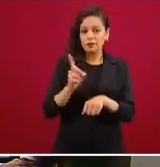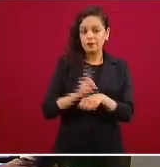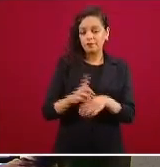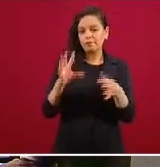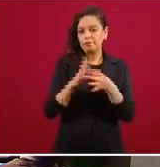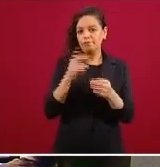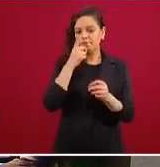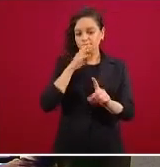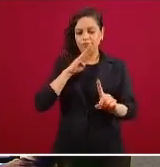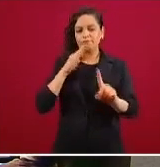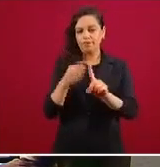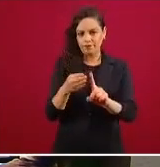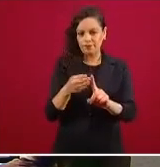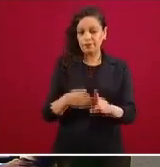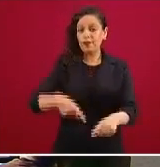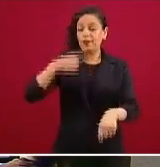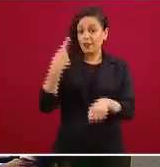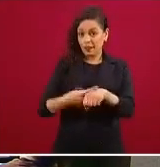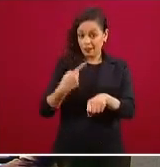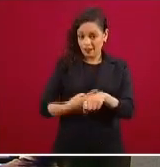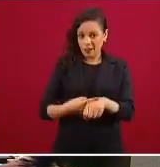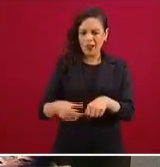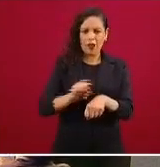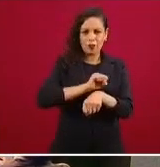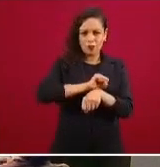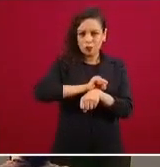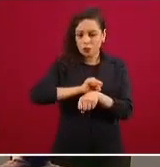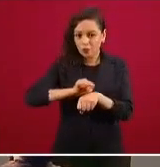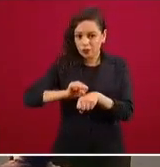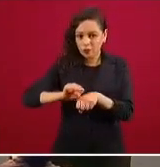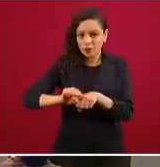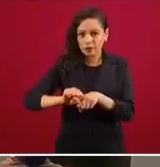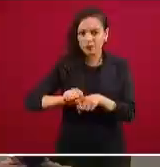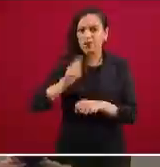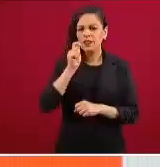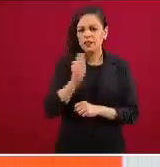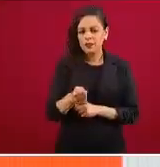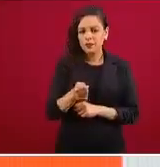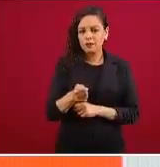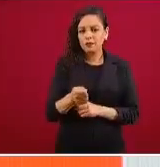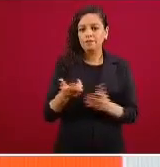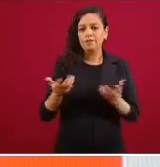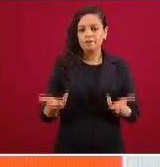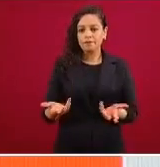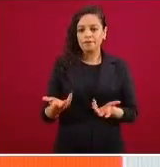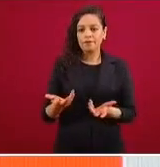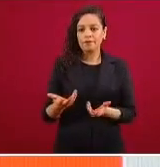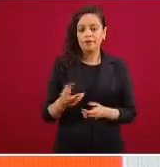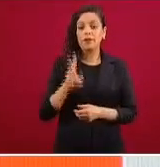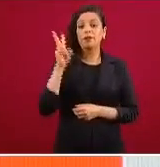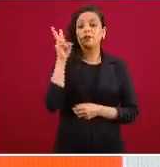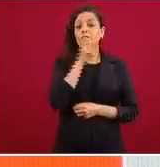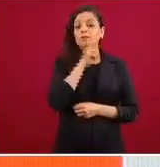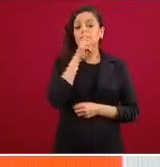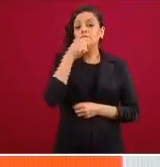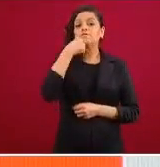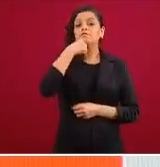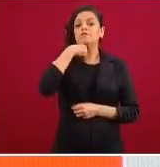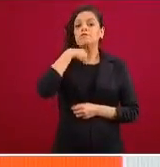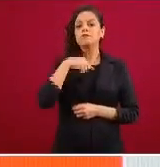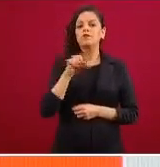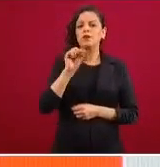enfermedad leve es una enfermedad que causa irritación o inflamación de las vías respiratorias